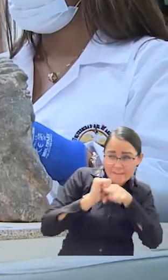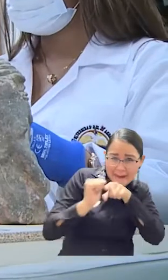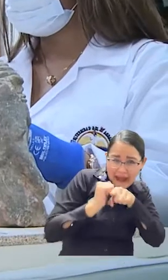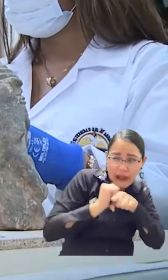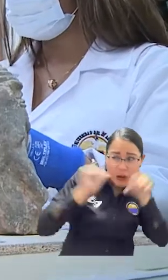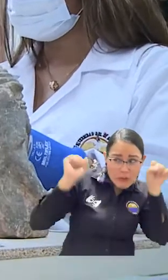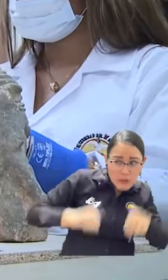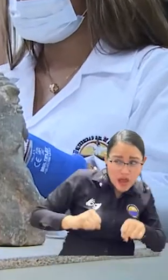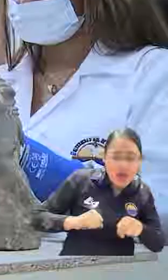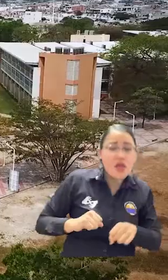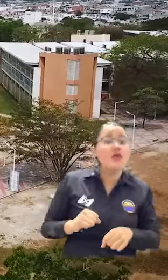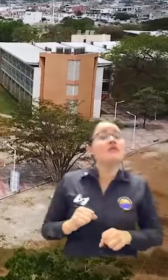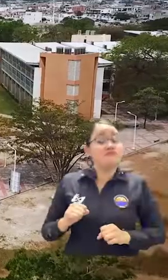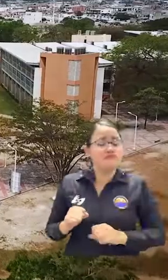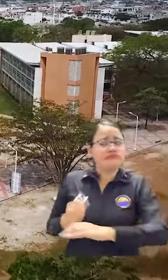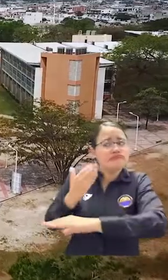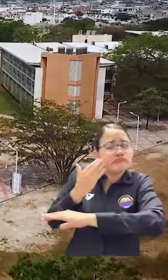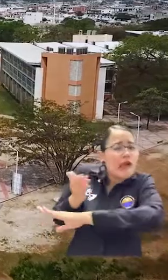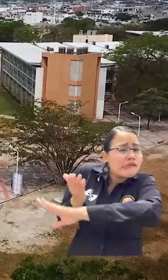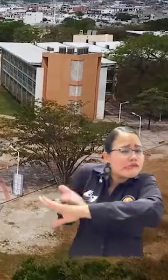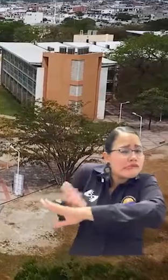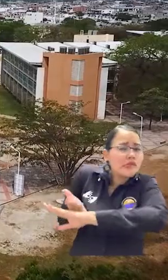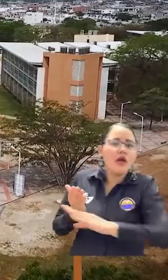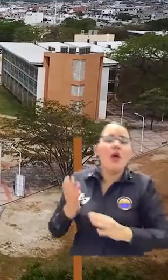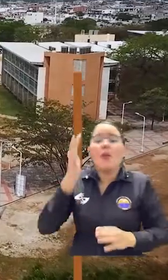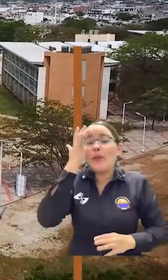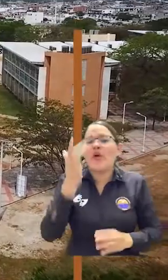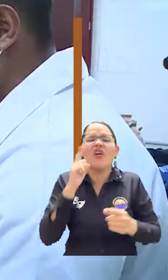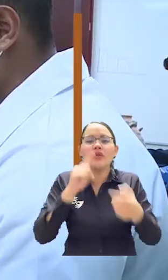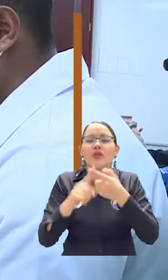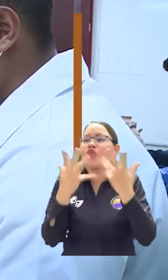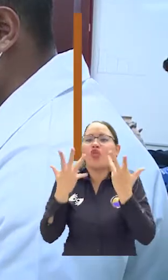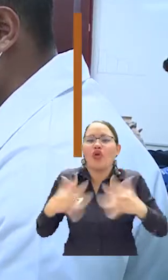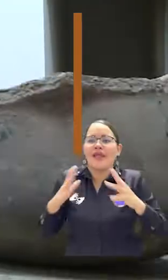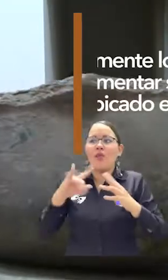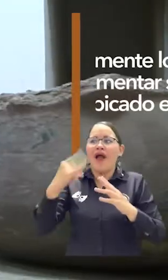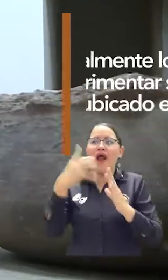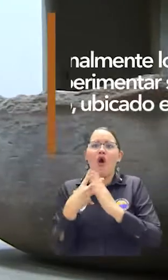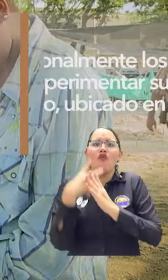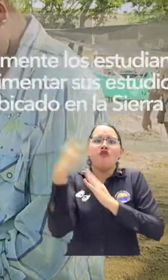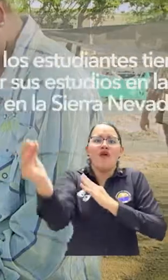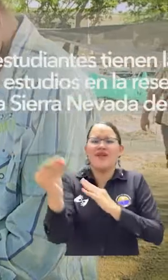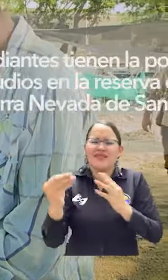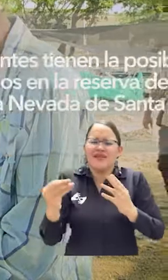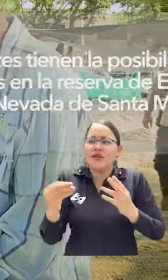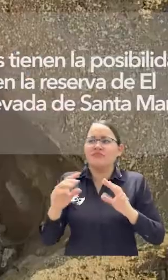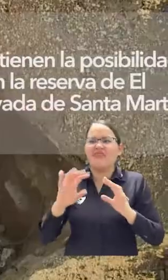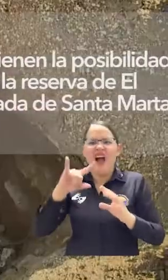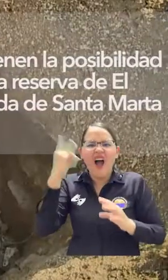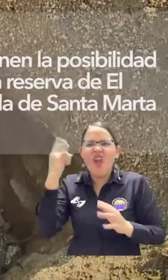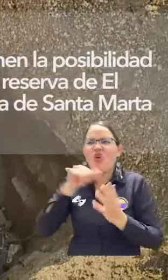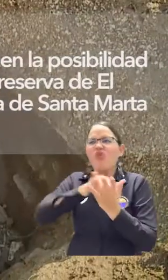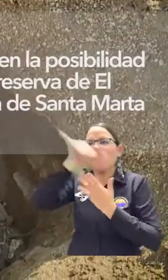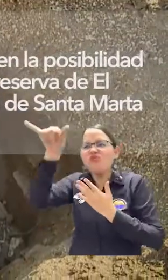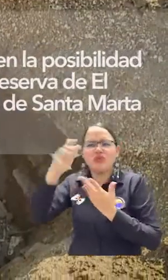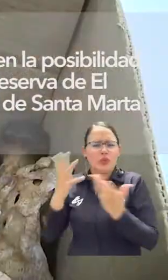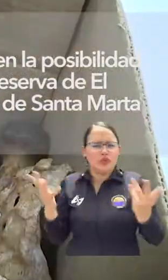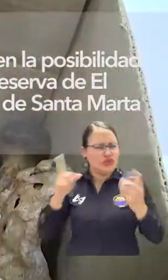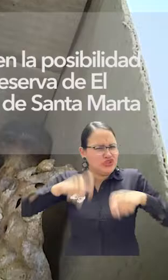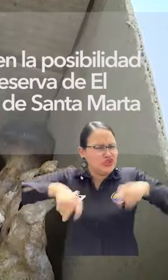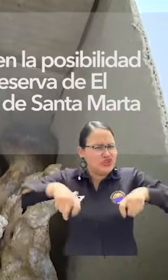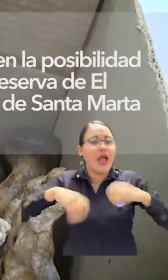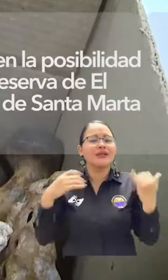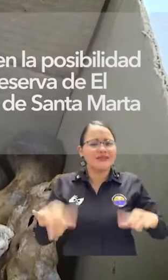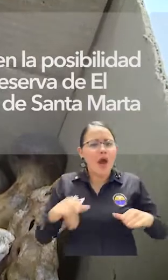para que podamos desarrollar prácticas en el campus. Esto con el objetivo de que no tengamos que viajar y salir fuera de la ciudad, sino que